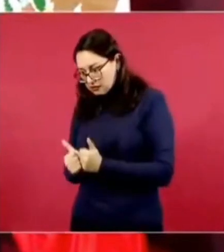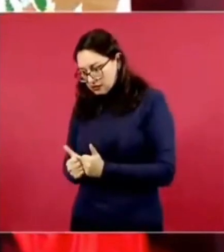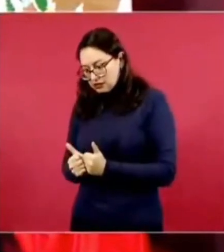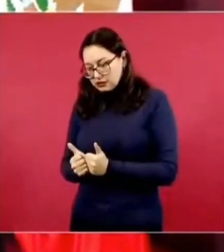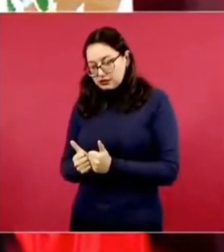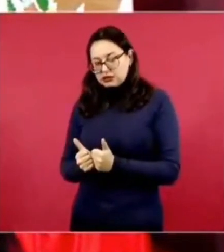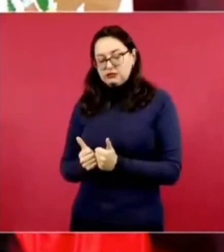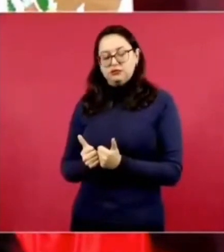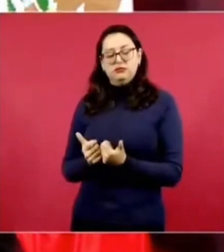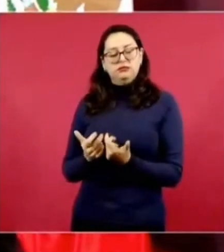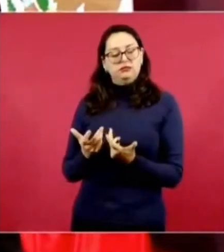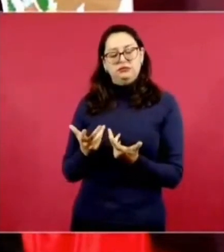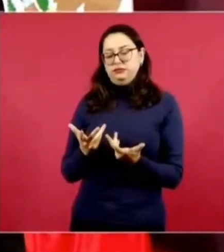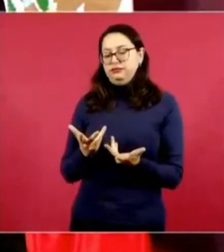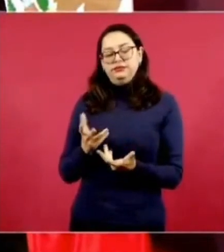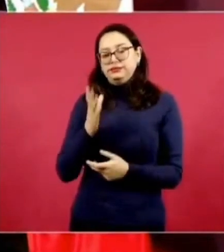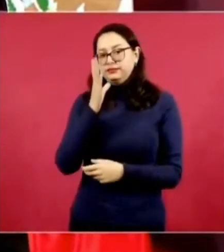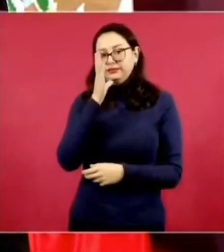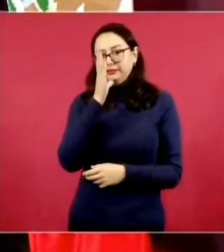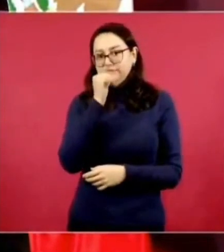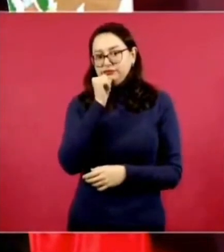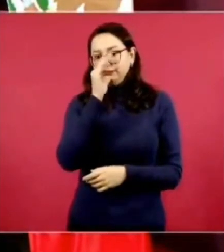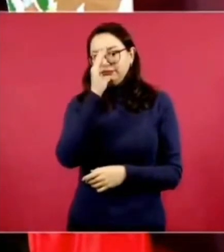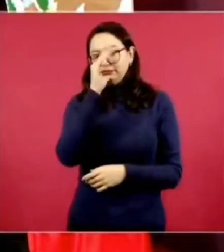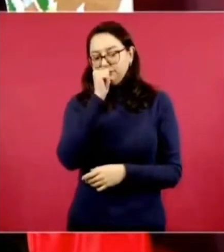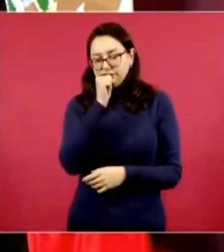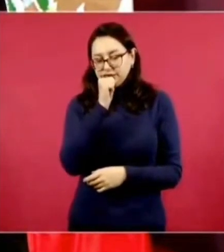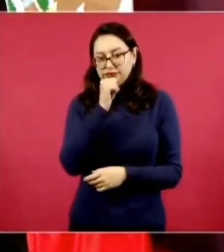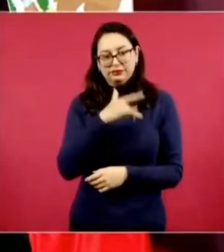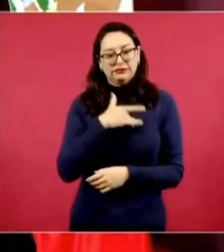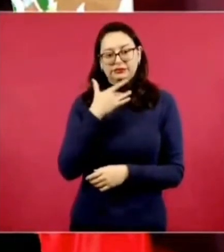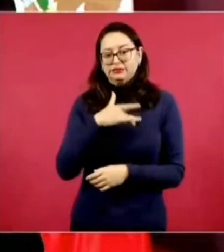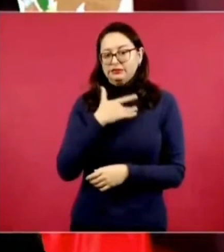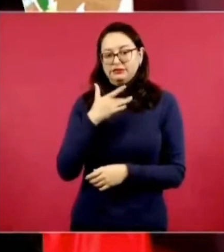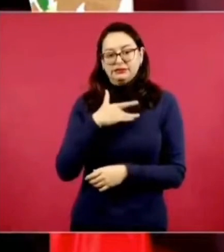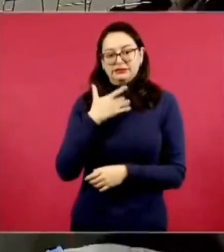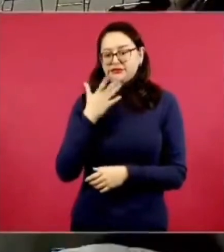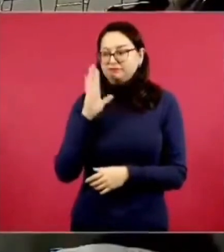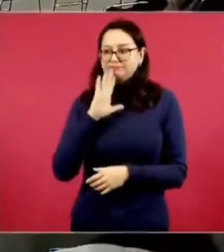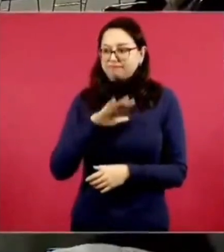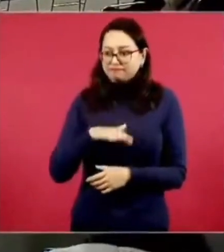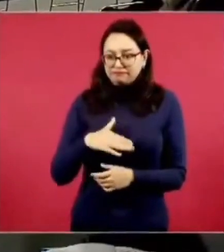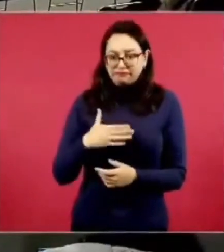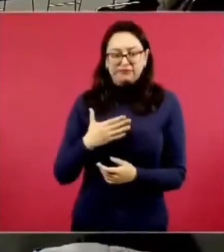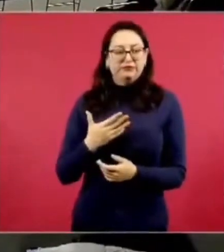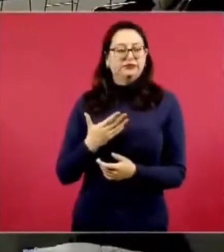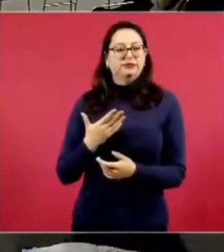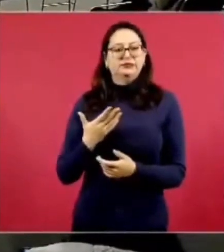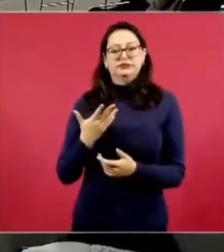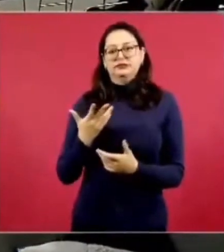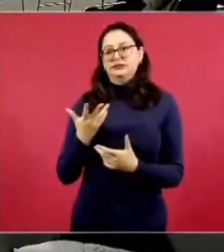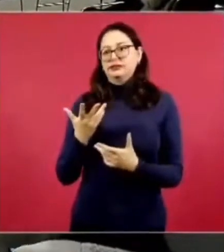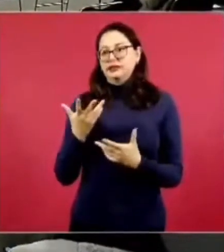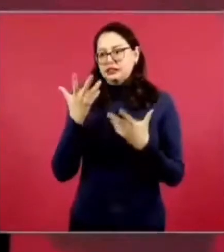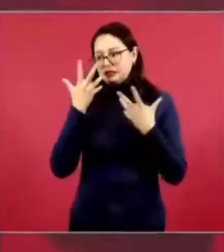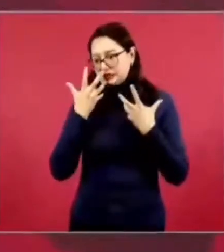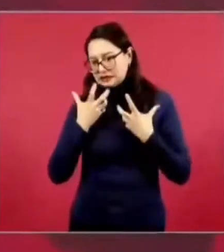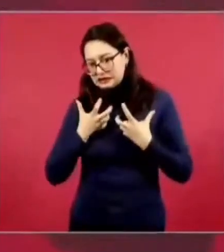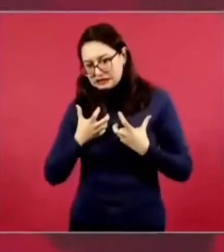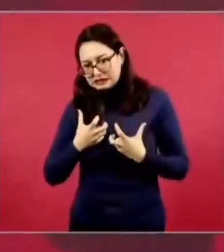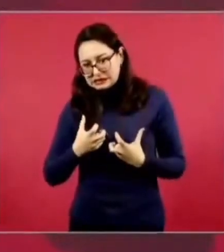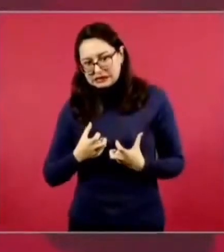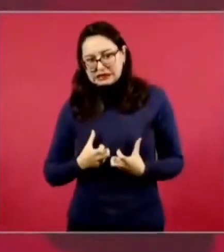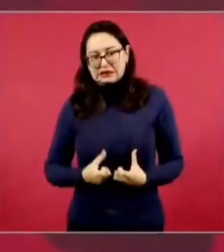completamente y entran en depresión